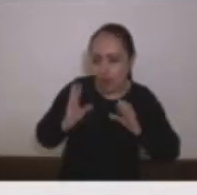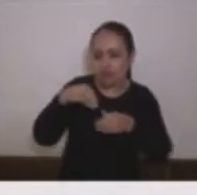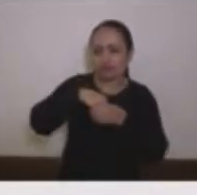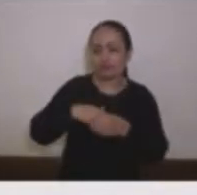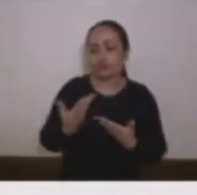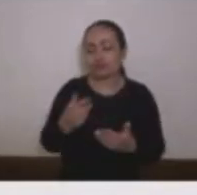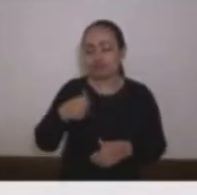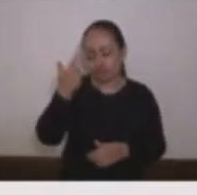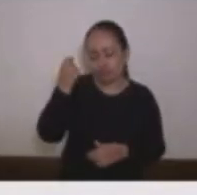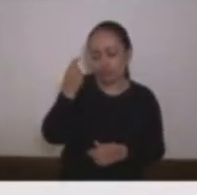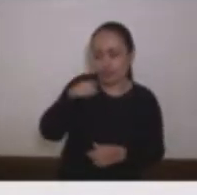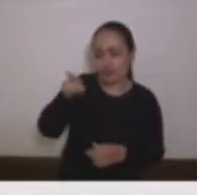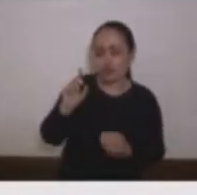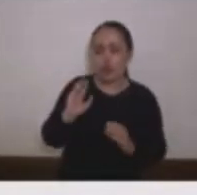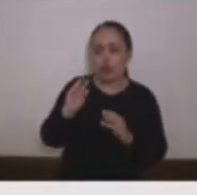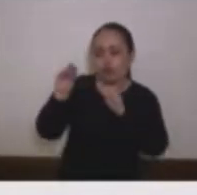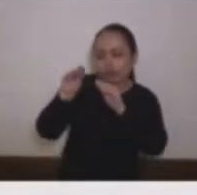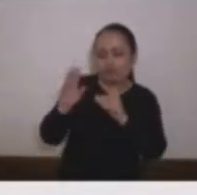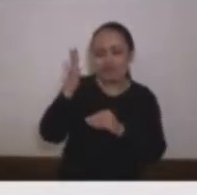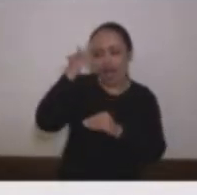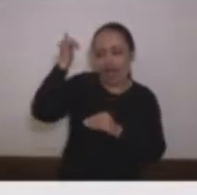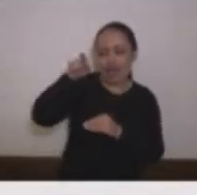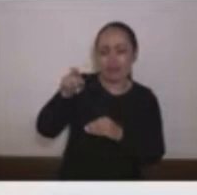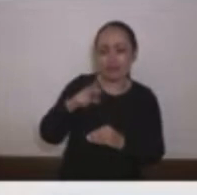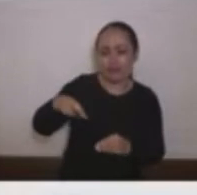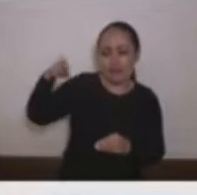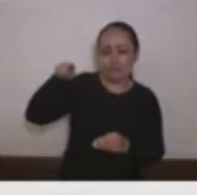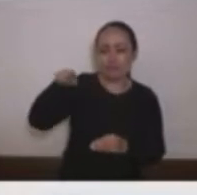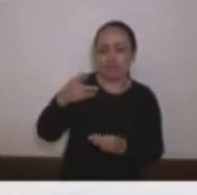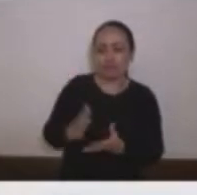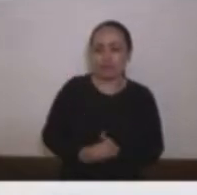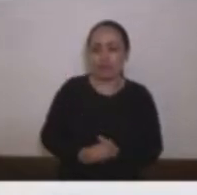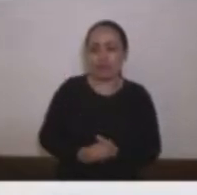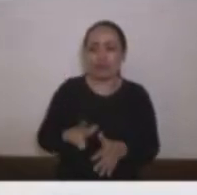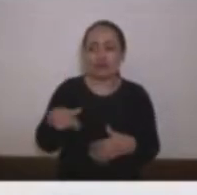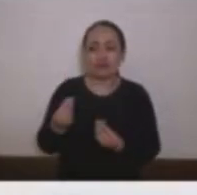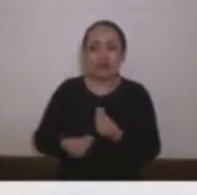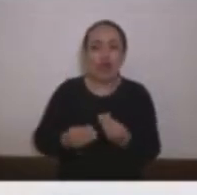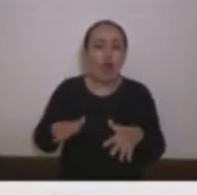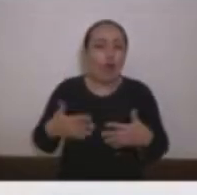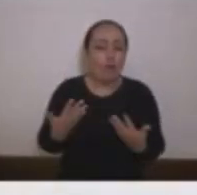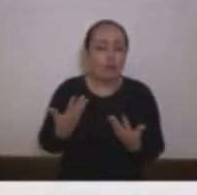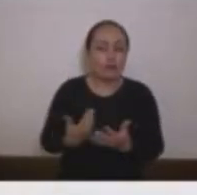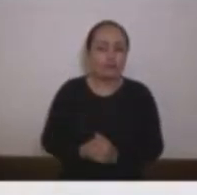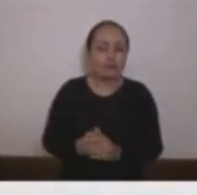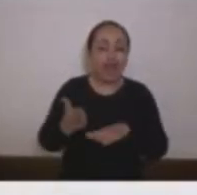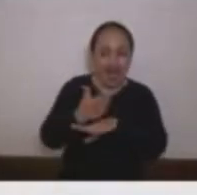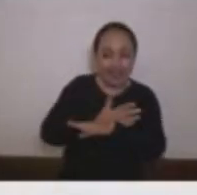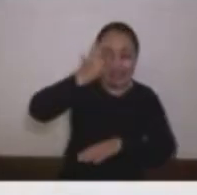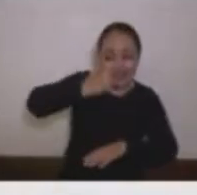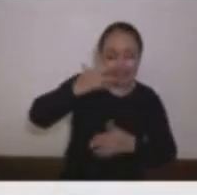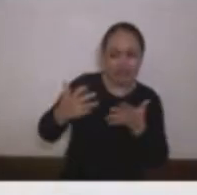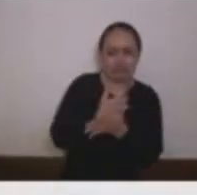académica y profesional cuál es la motivación que encuentra para que su puntuación en el examen de selección haya sido